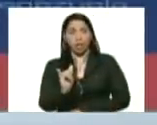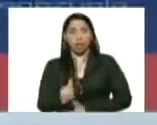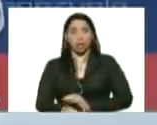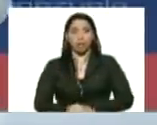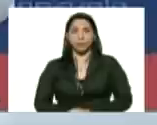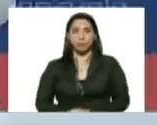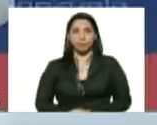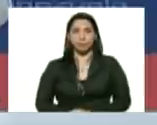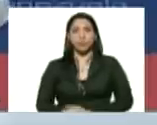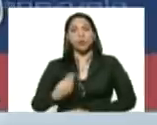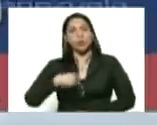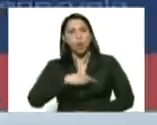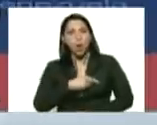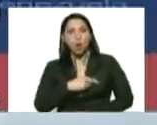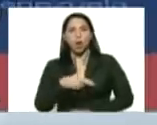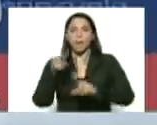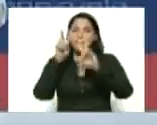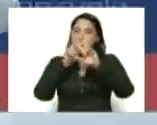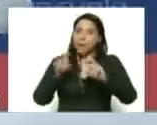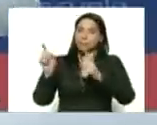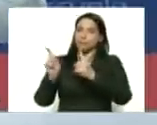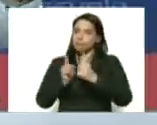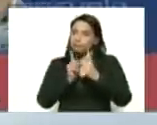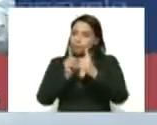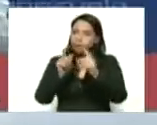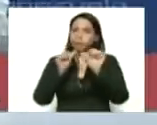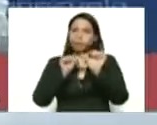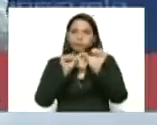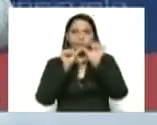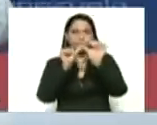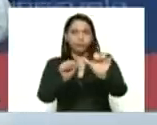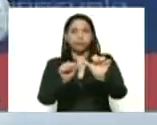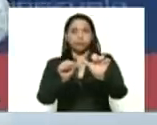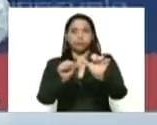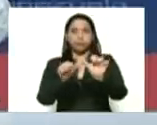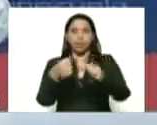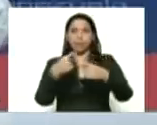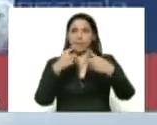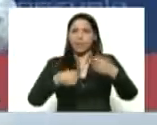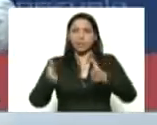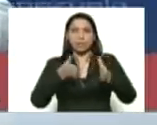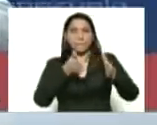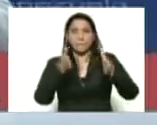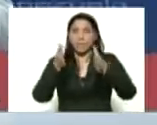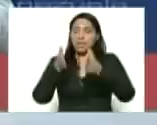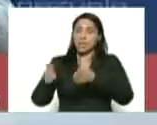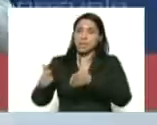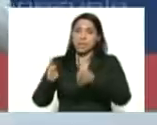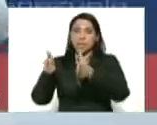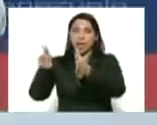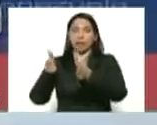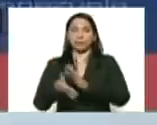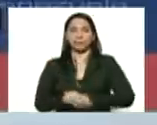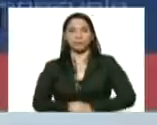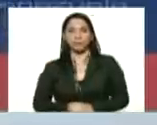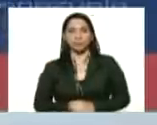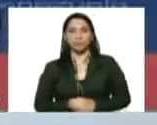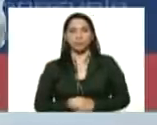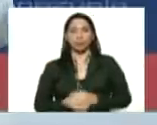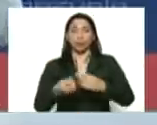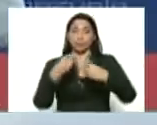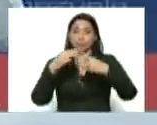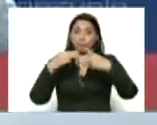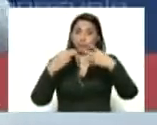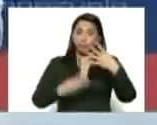Nosotros tenemos seguimiento por diversas vías. Mediciones en campo, mediciones